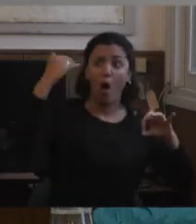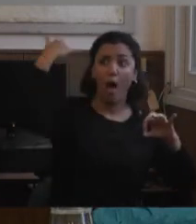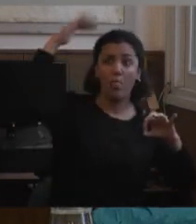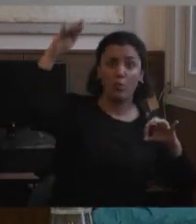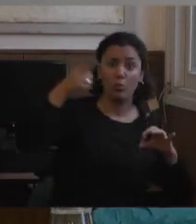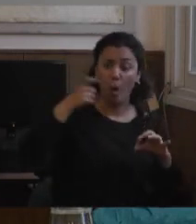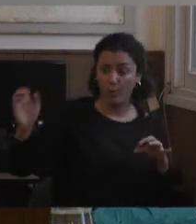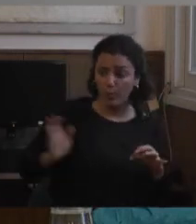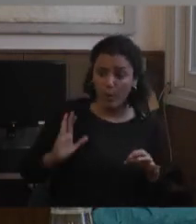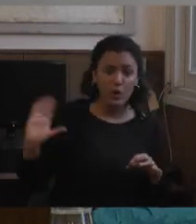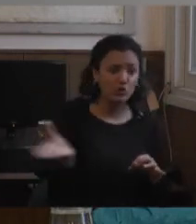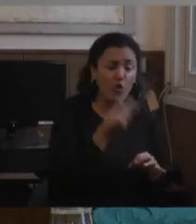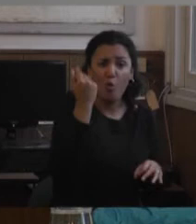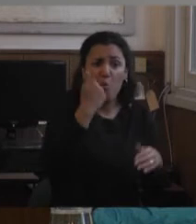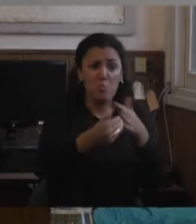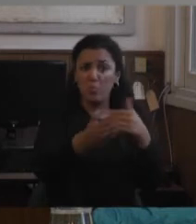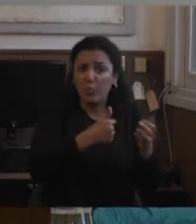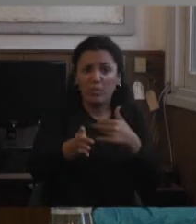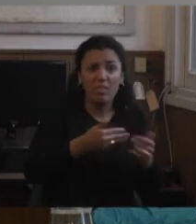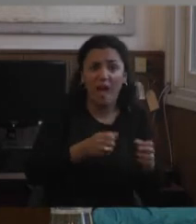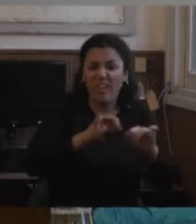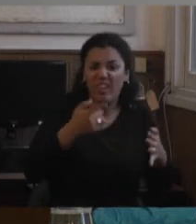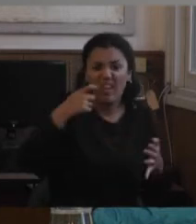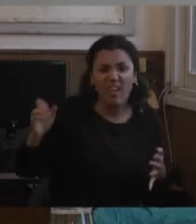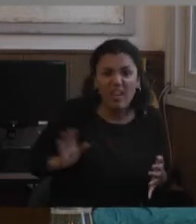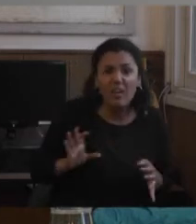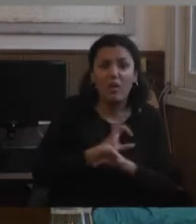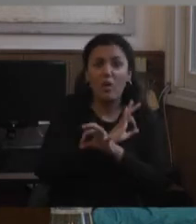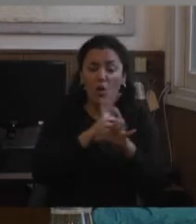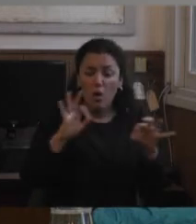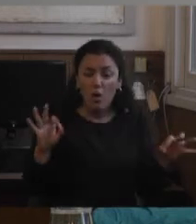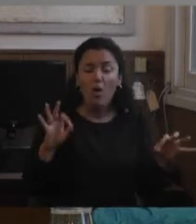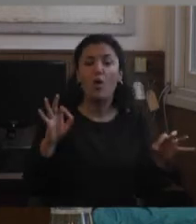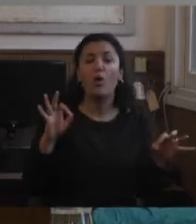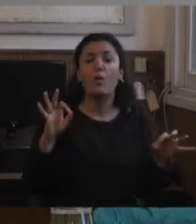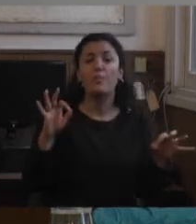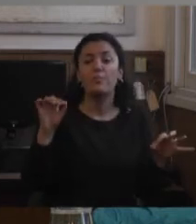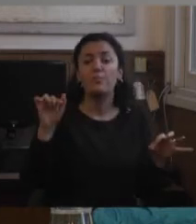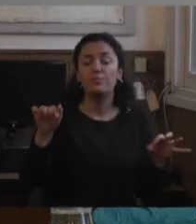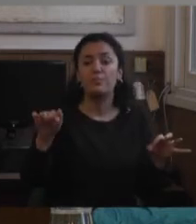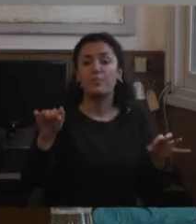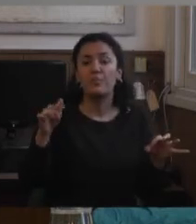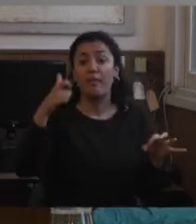importaba qué edad tenías o de qué género eras, vos lo que importaba era que compartías un diagnóstico.